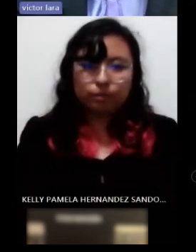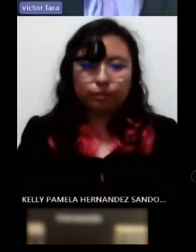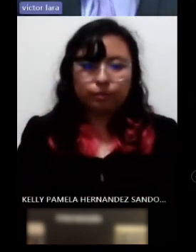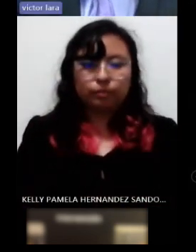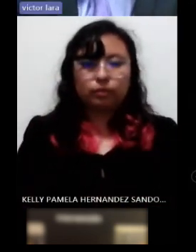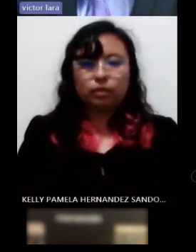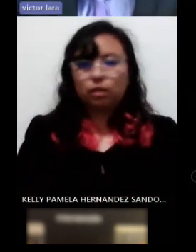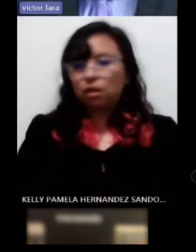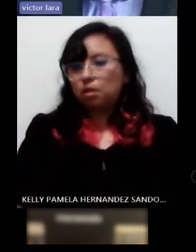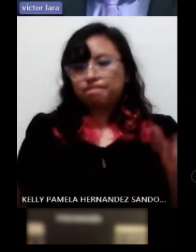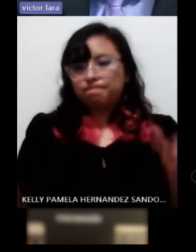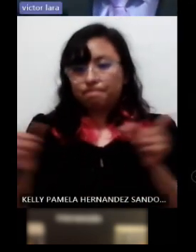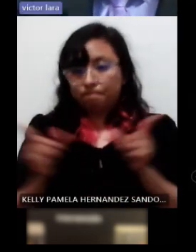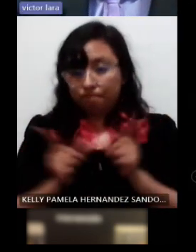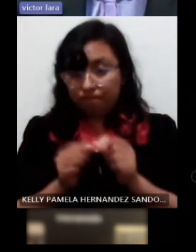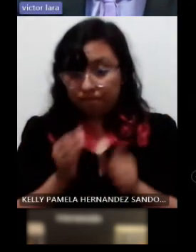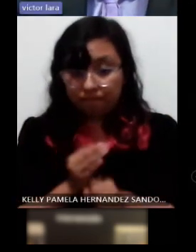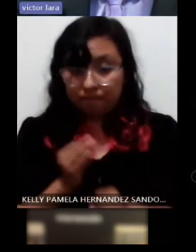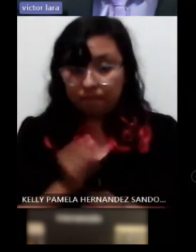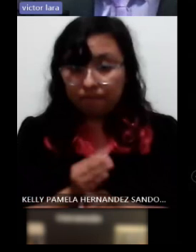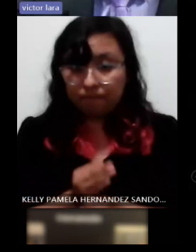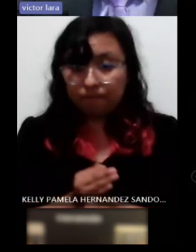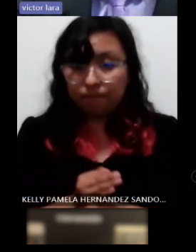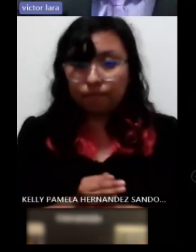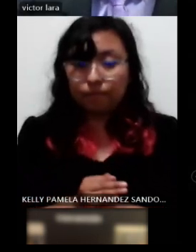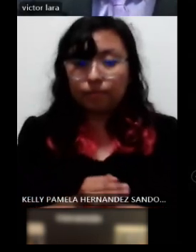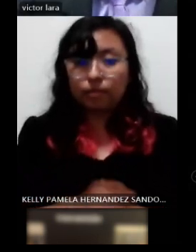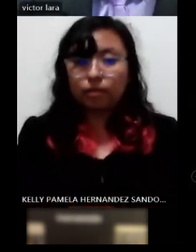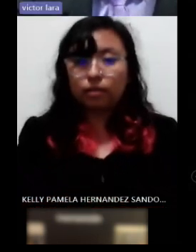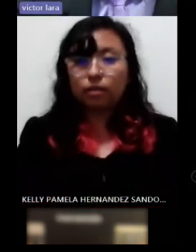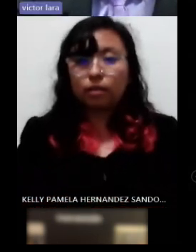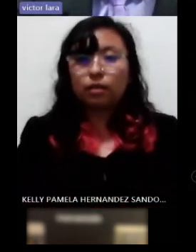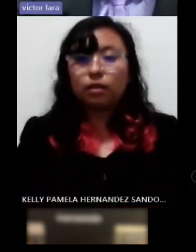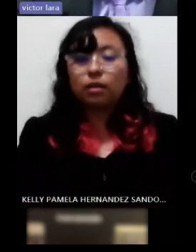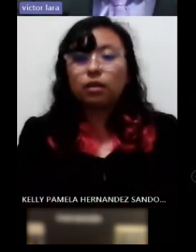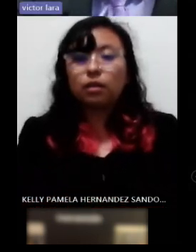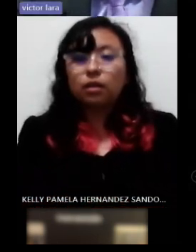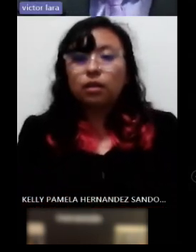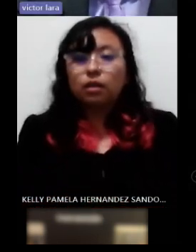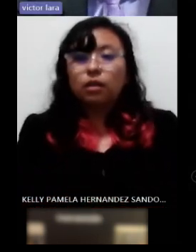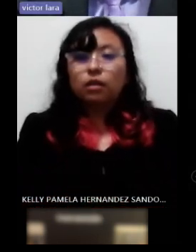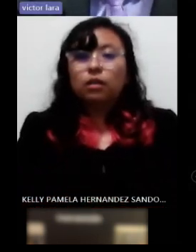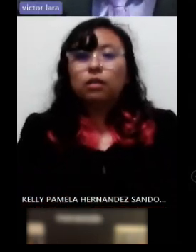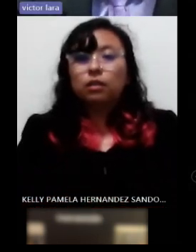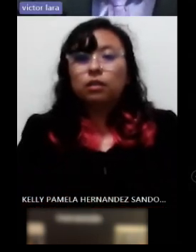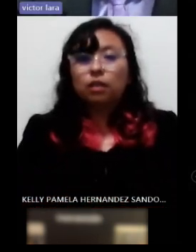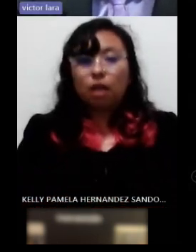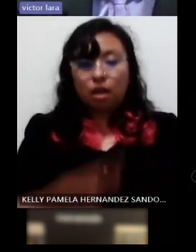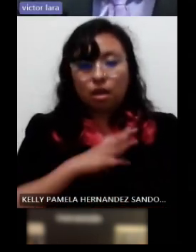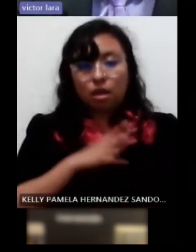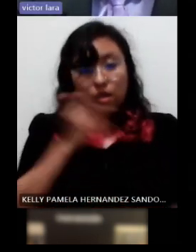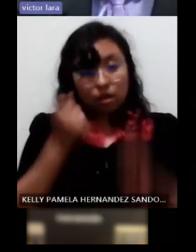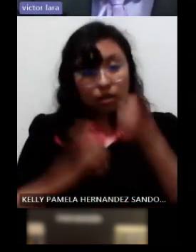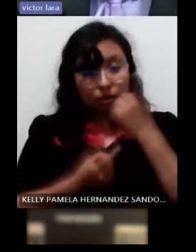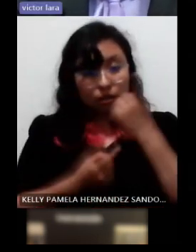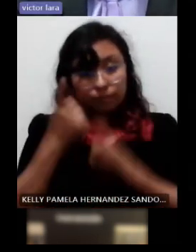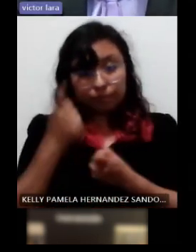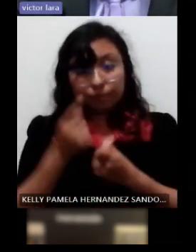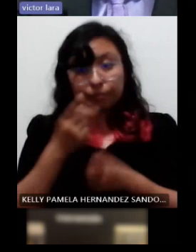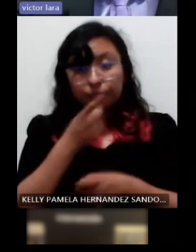como conclusión para no extenderme un poquito más es que donde algunos pacientes ven el final nosotros